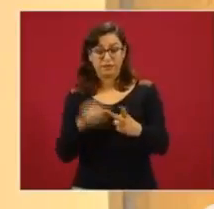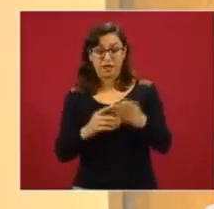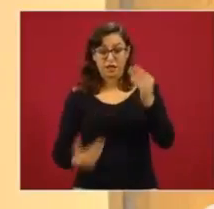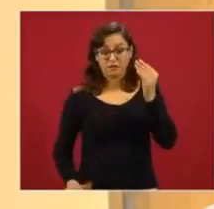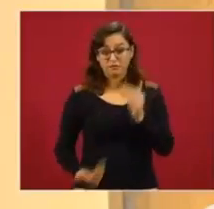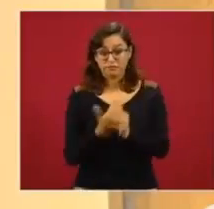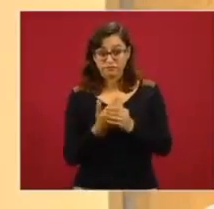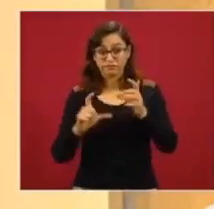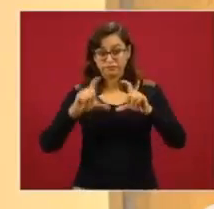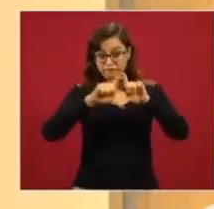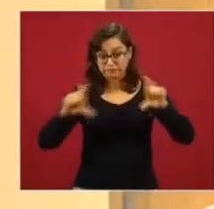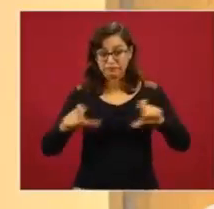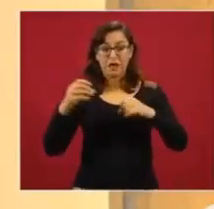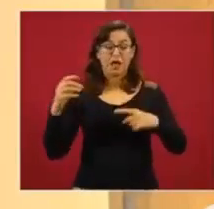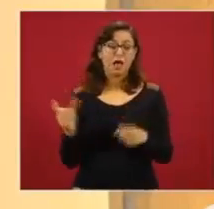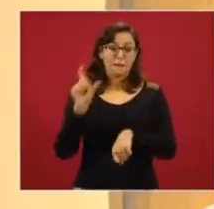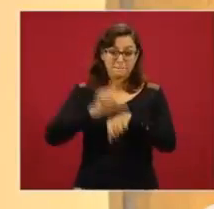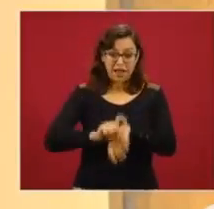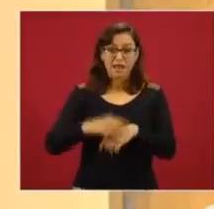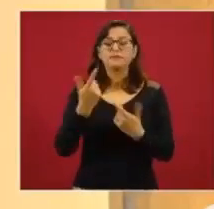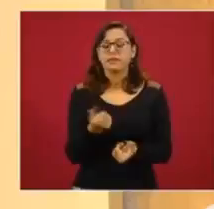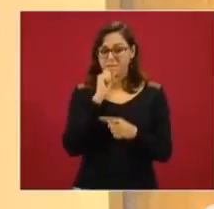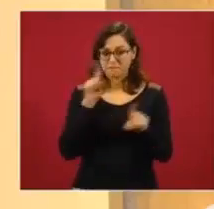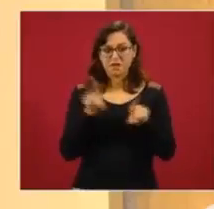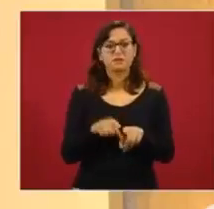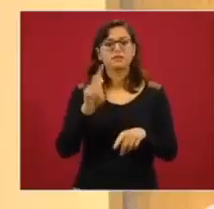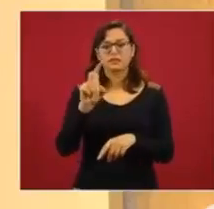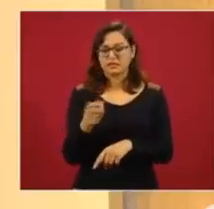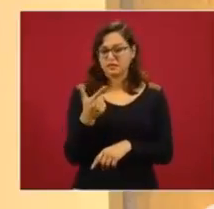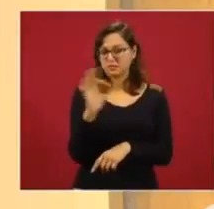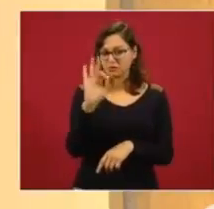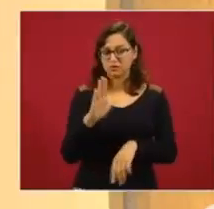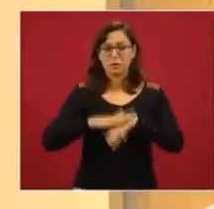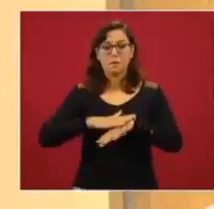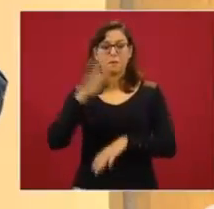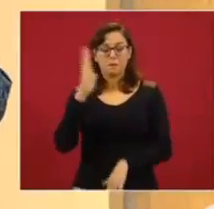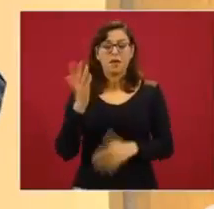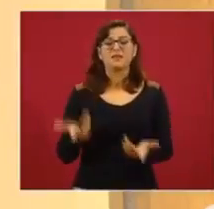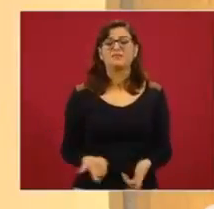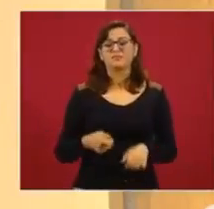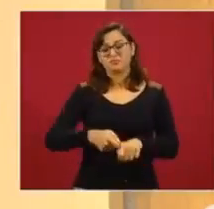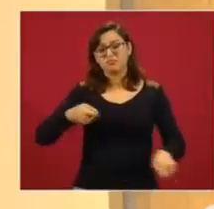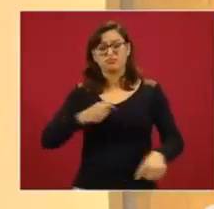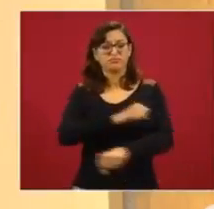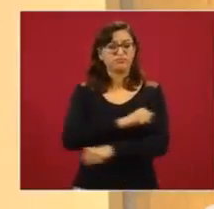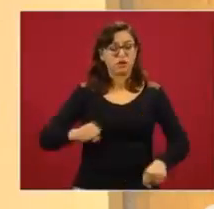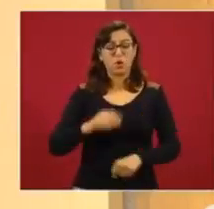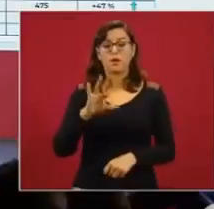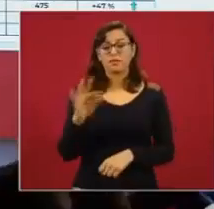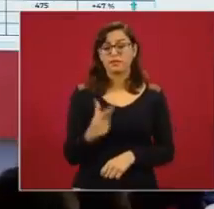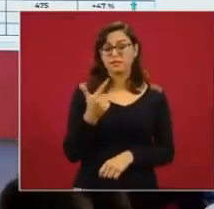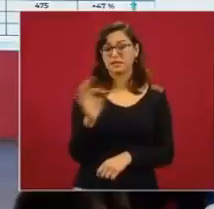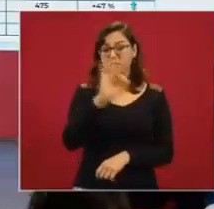de cartuchos, cargadores un 37% más, granadas un 47% más,